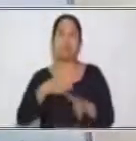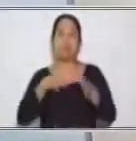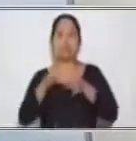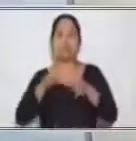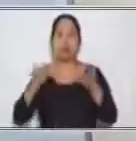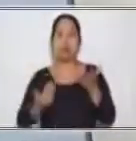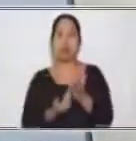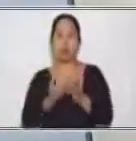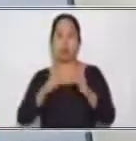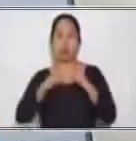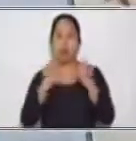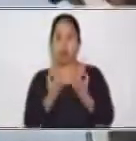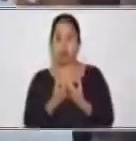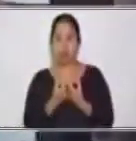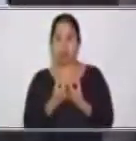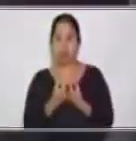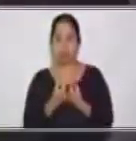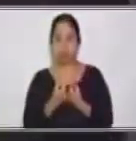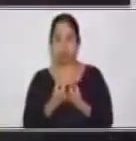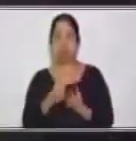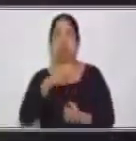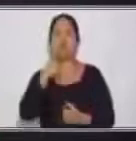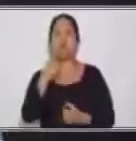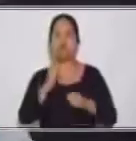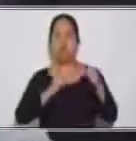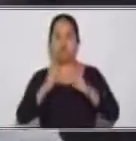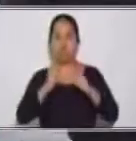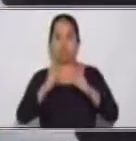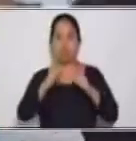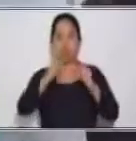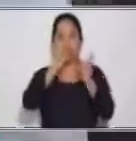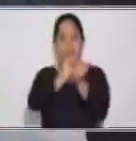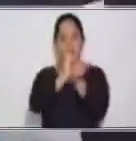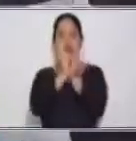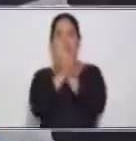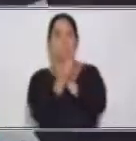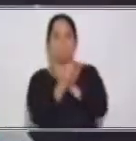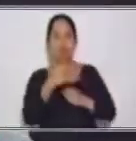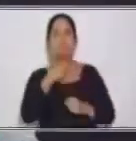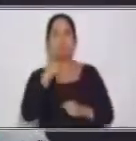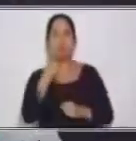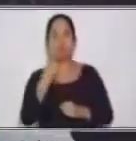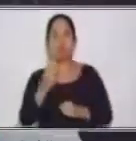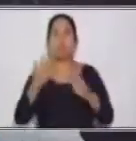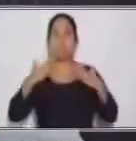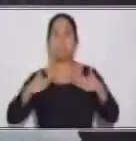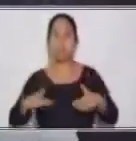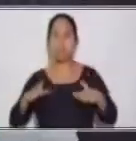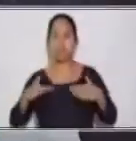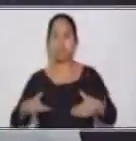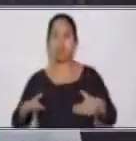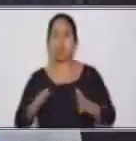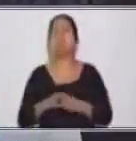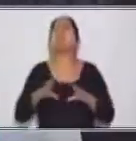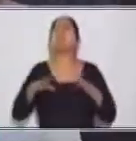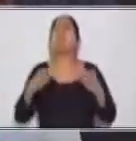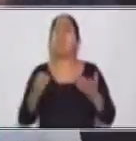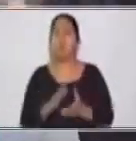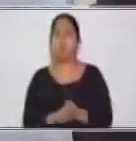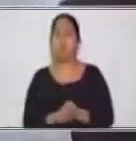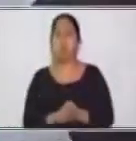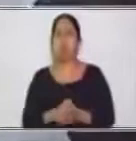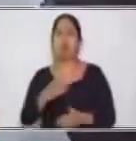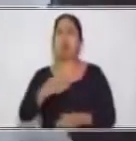Veamos, ¿cuál podría ser entonces? ¿Cómo aplicaríamos el profesor explica la nueva